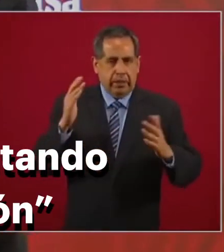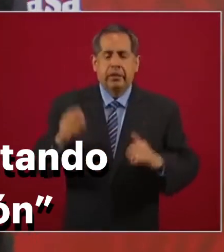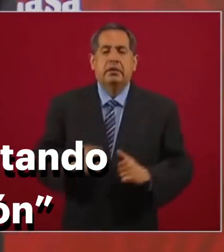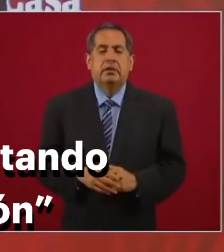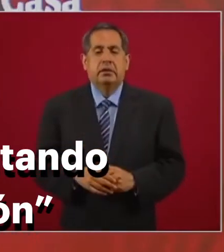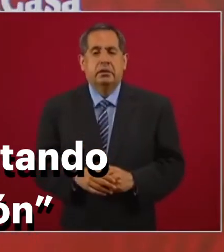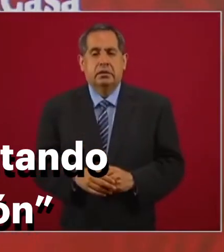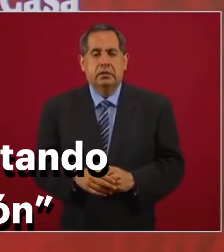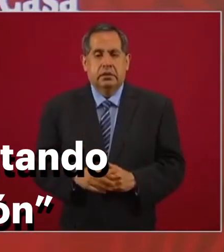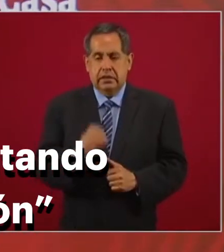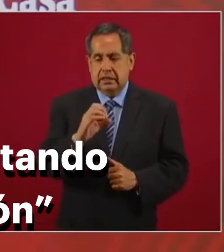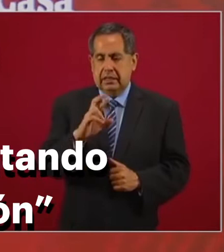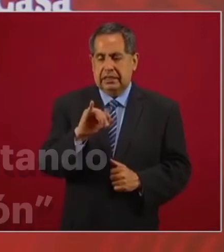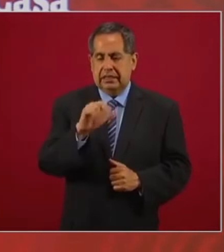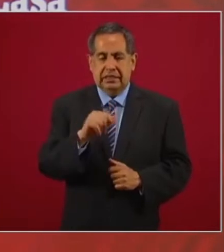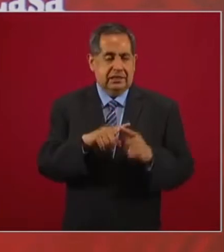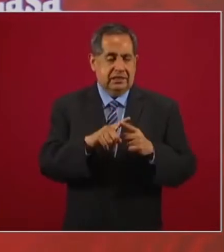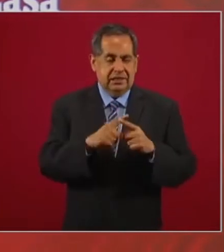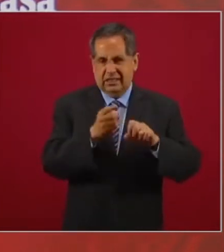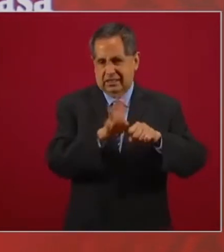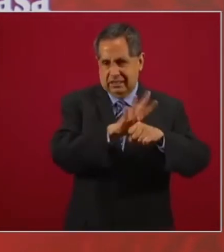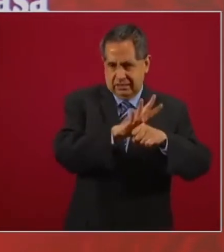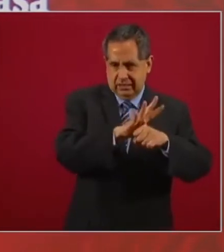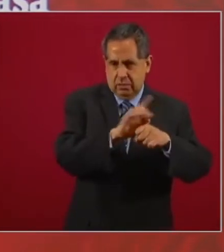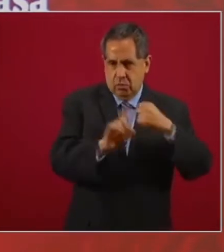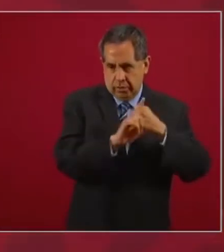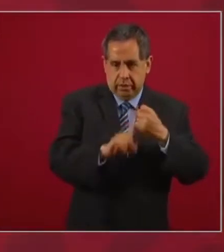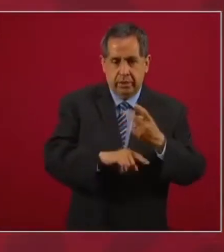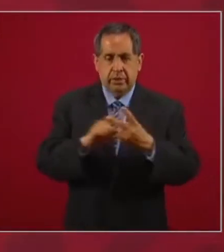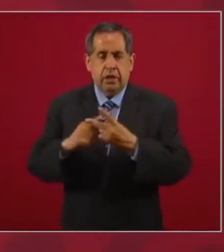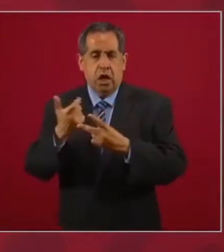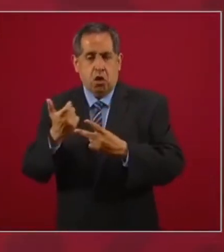las dos crisis, la sanitaria y la económica.